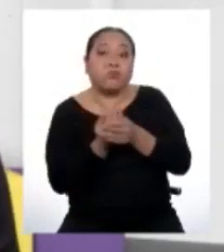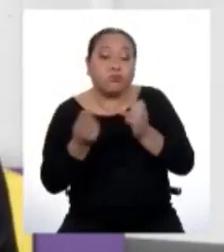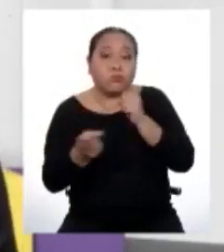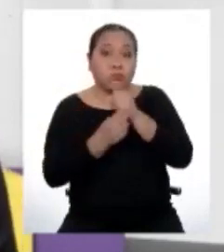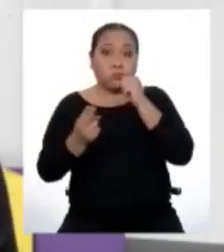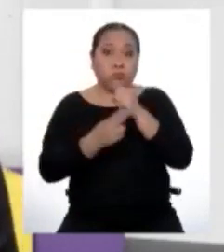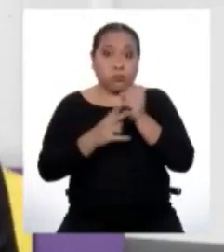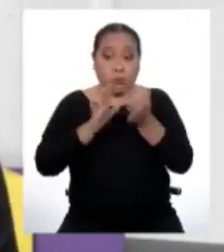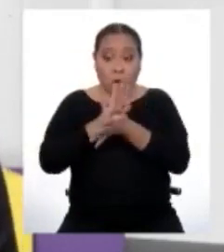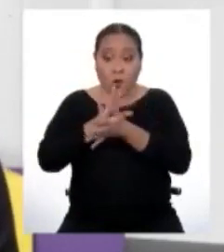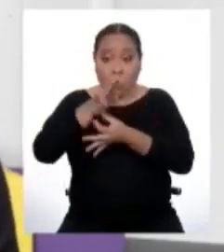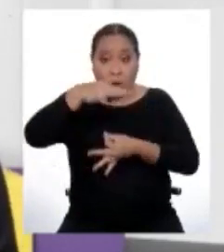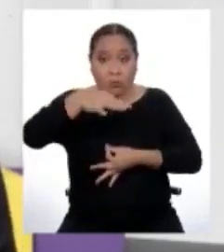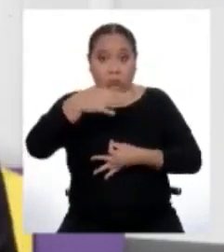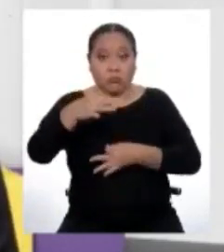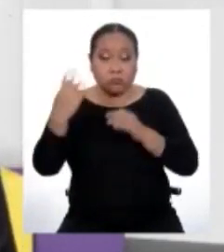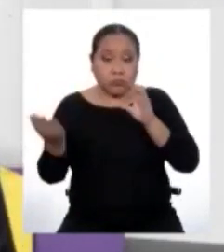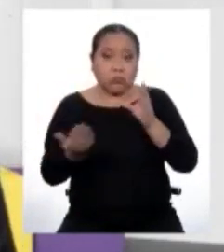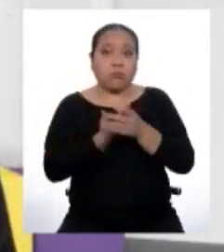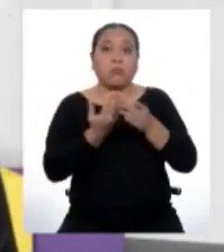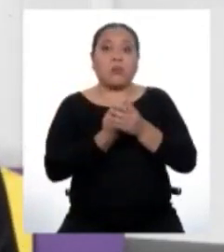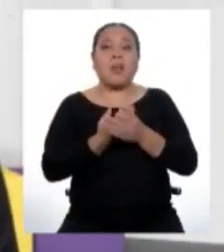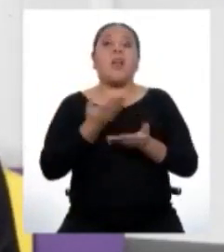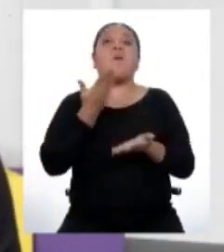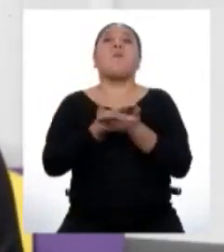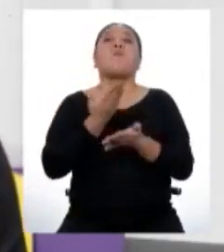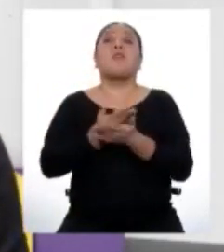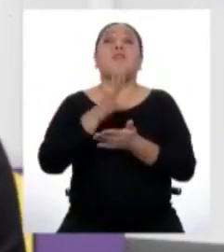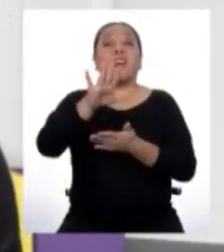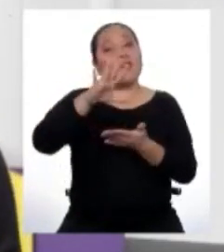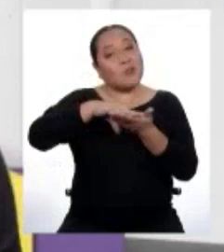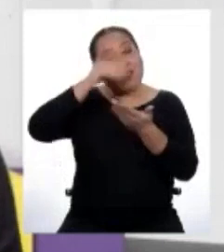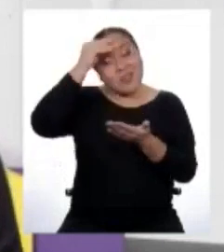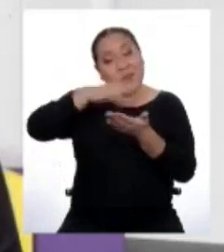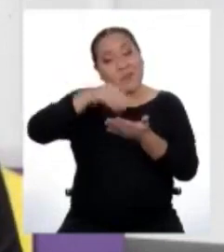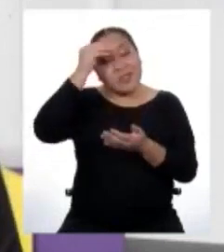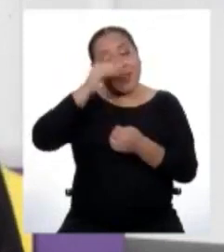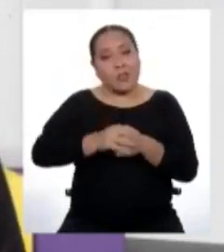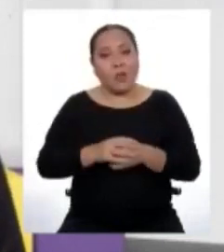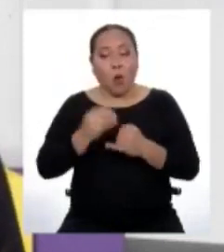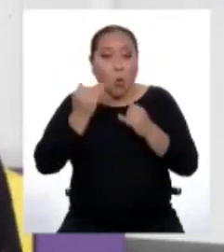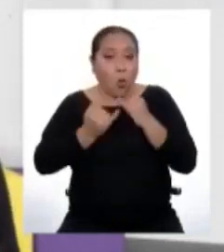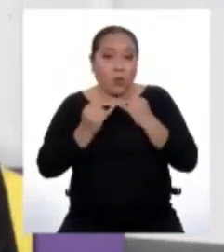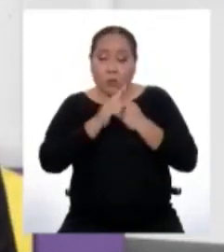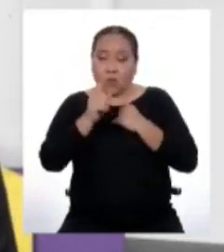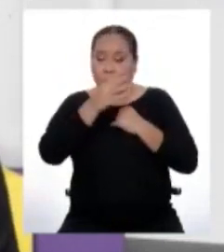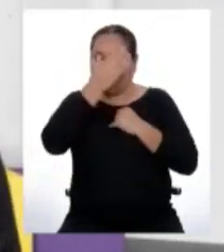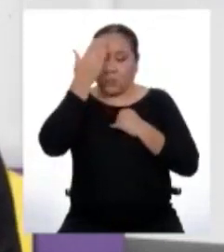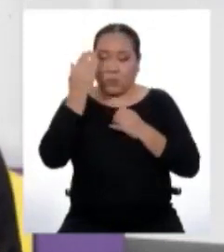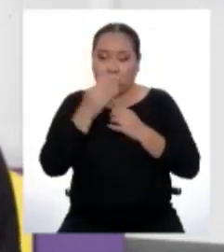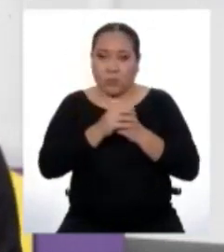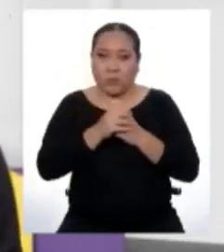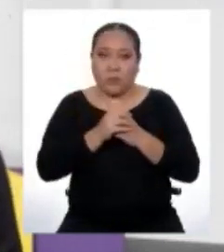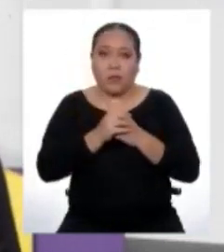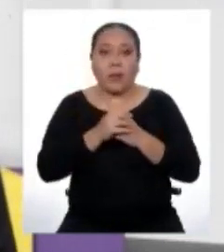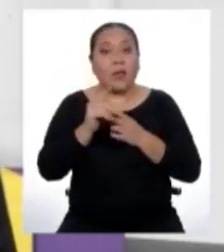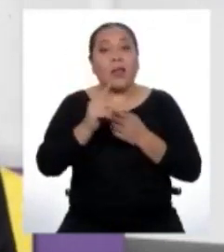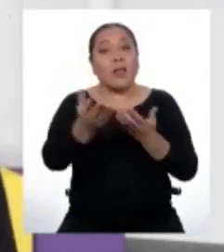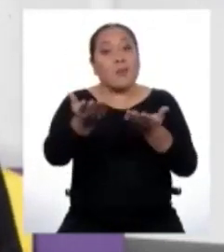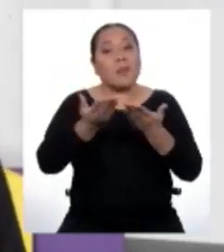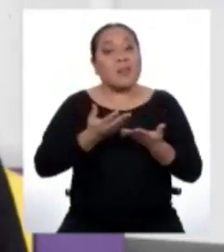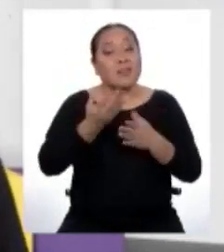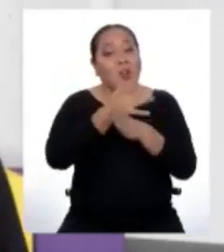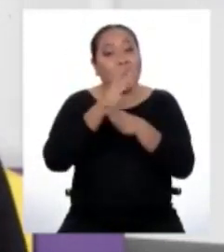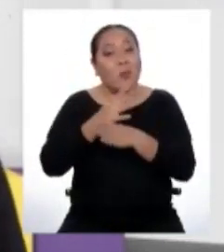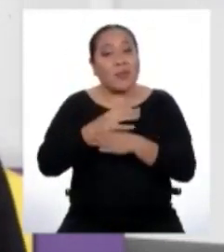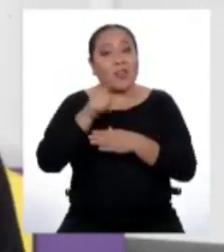y así siempre tendrán a la mano las evidencias de su aprendizaje. Y por último, y no por ello menos importante, los invitamos a compartir